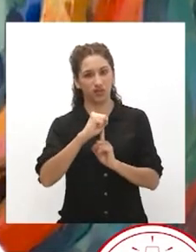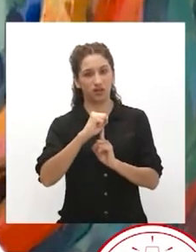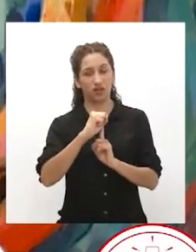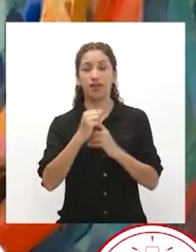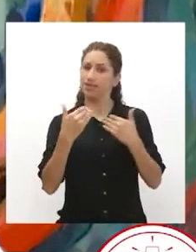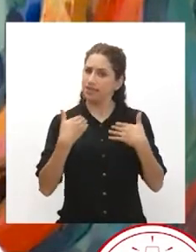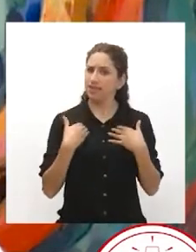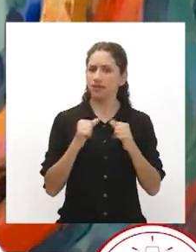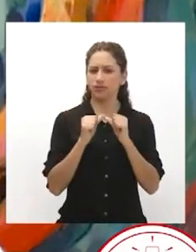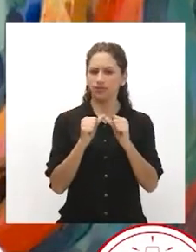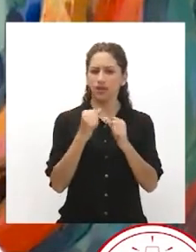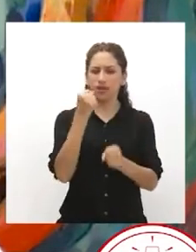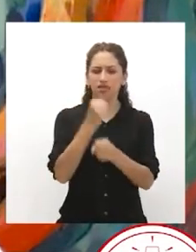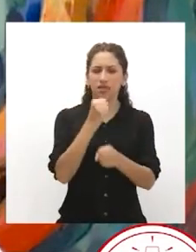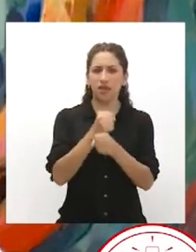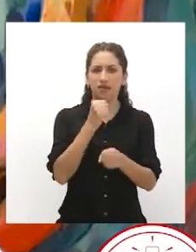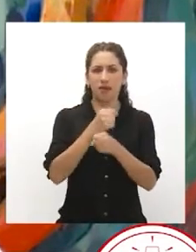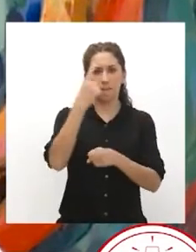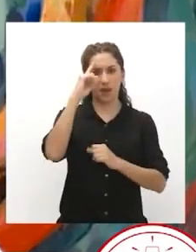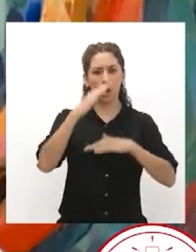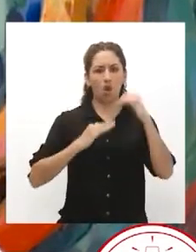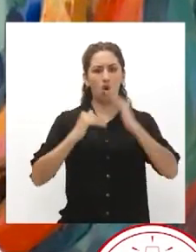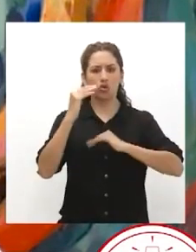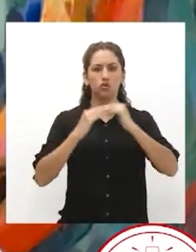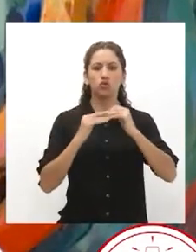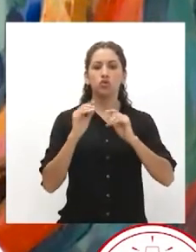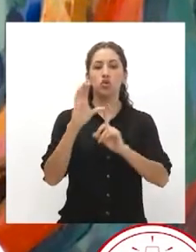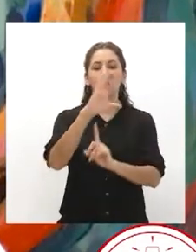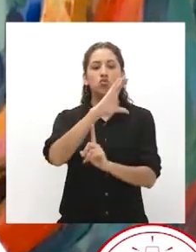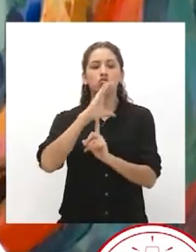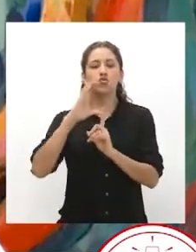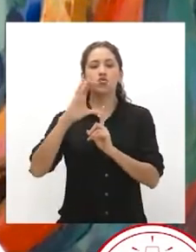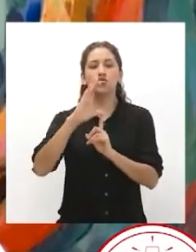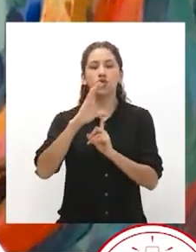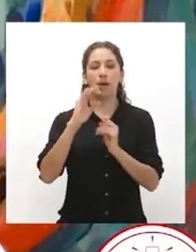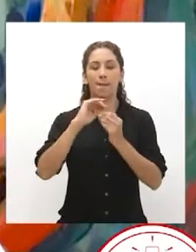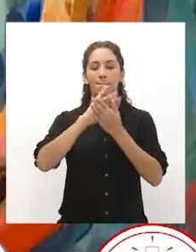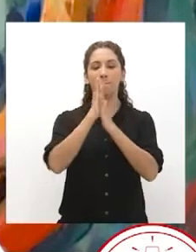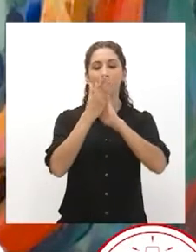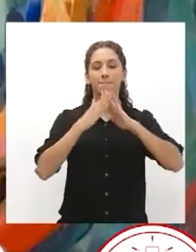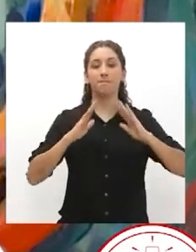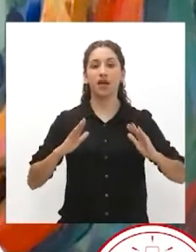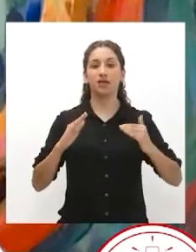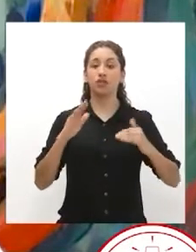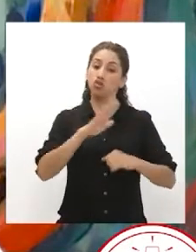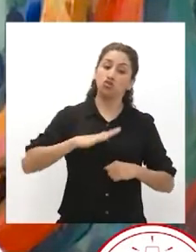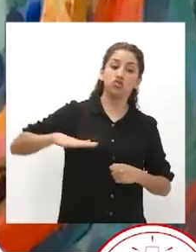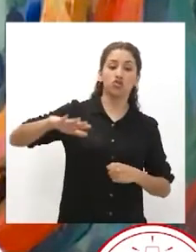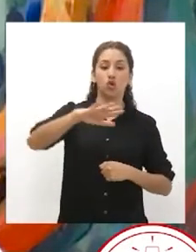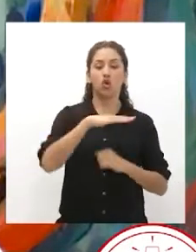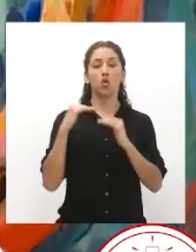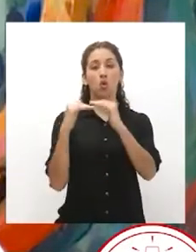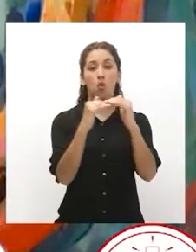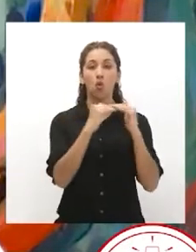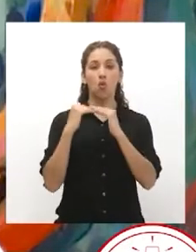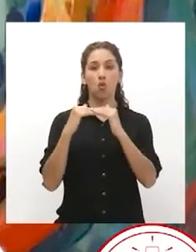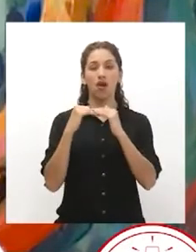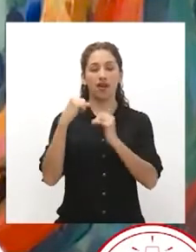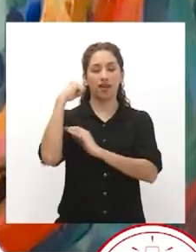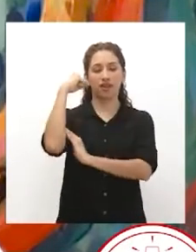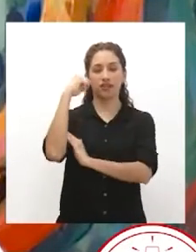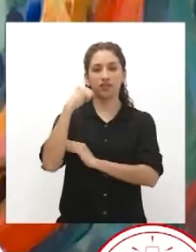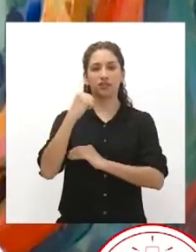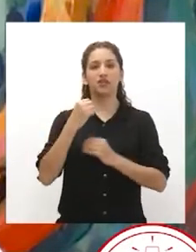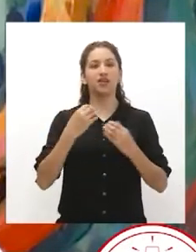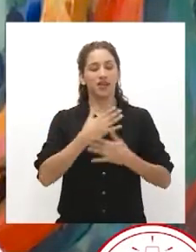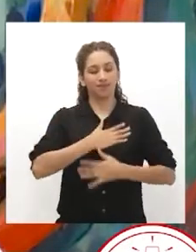Debemos trabajar para construir una cultura de paz donde todos tengamos los mismos derechos y